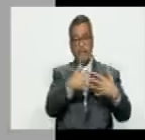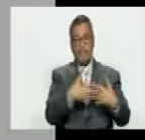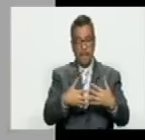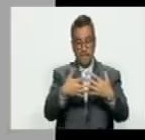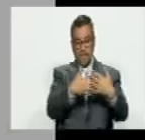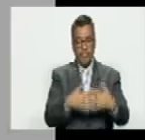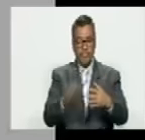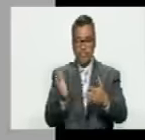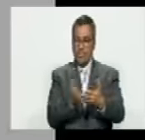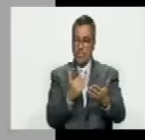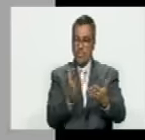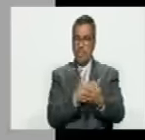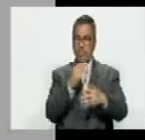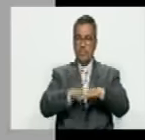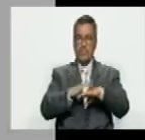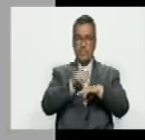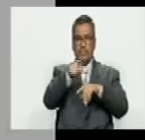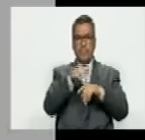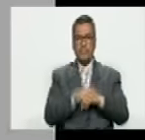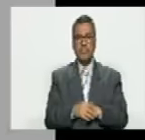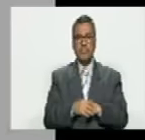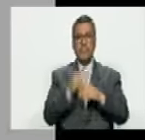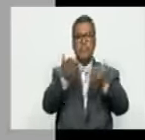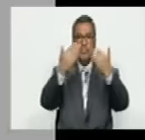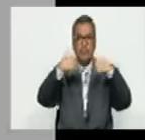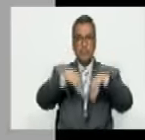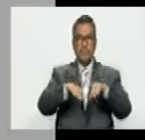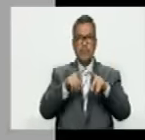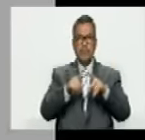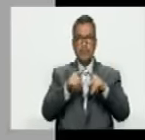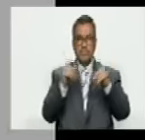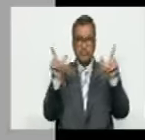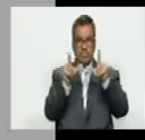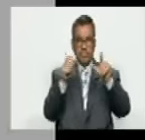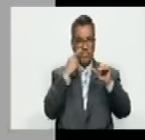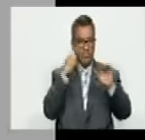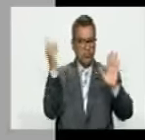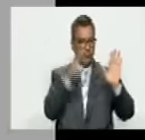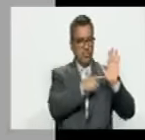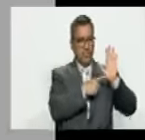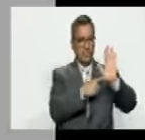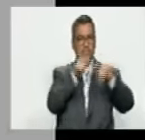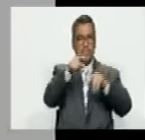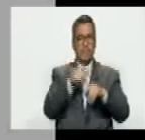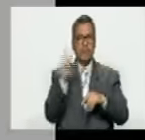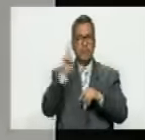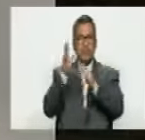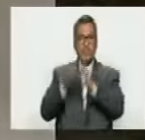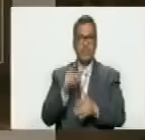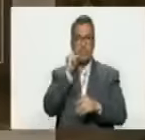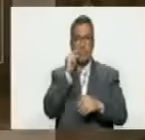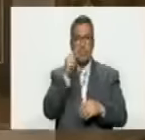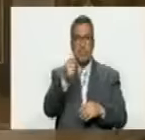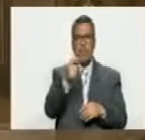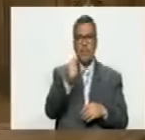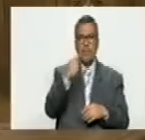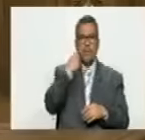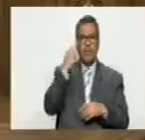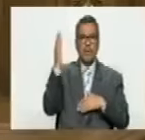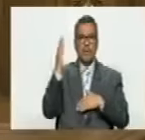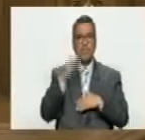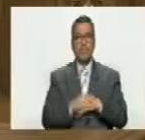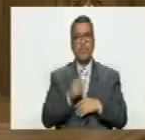recoge esa evidencia la siguiente frase la siguiente imagen es importante porque es un venezolano uno de los pocos que estoy citando